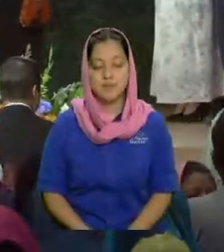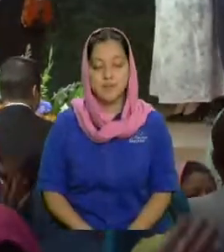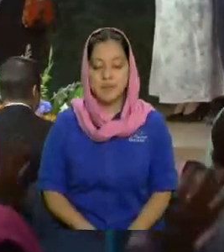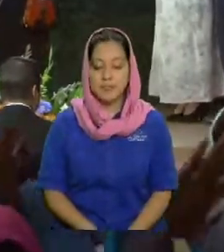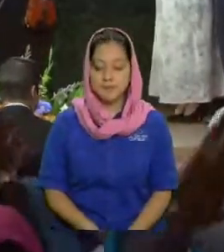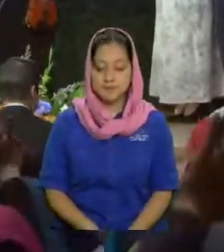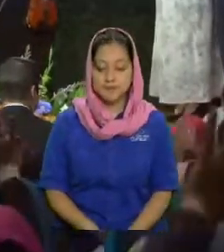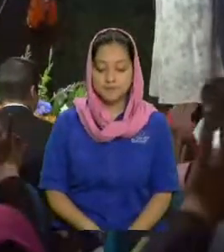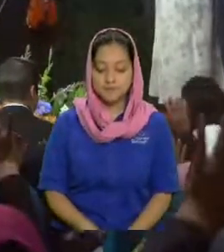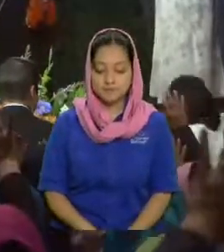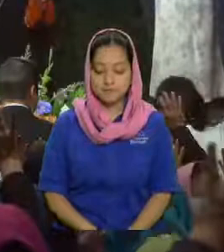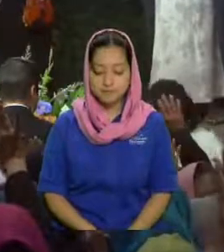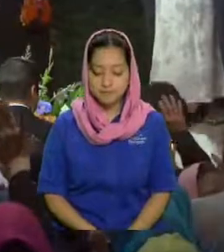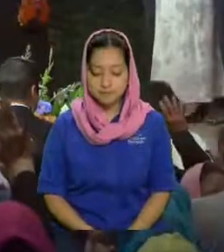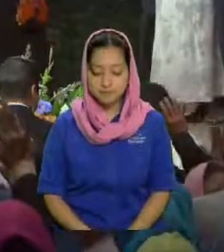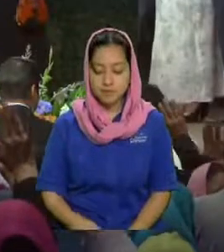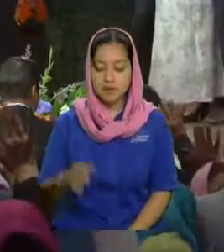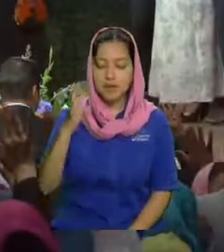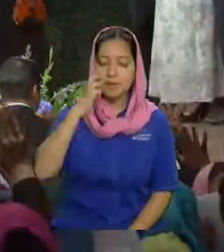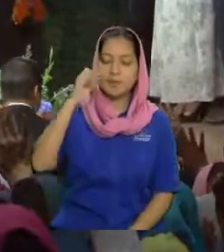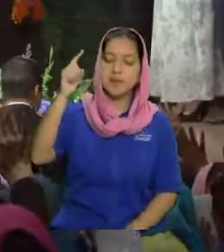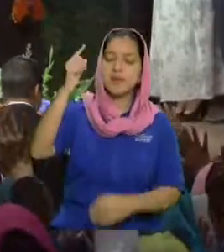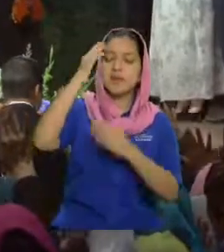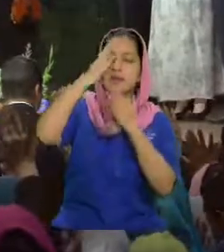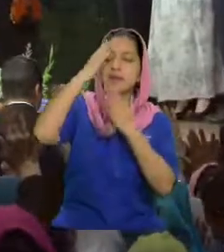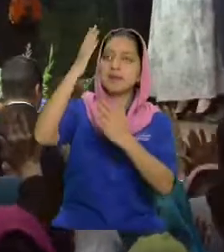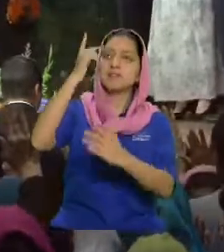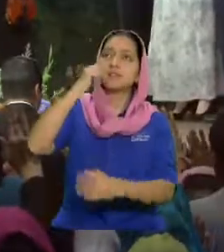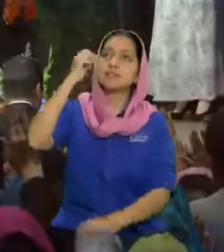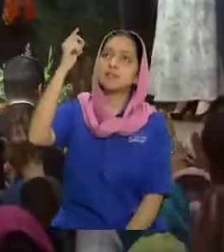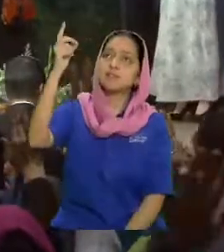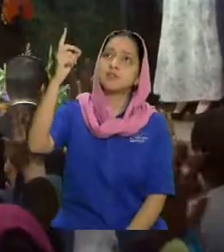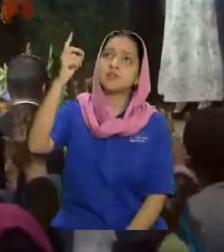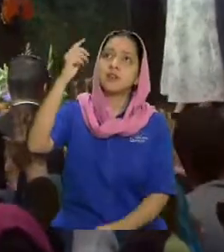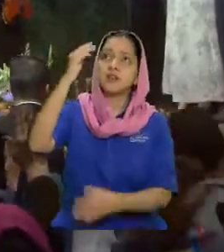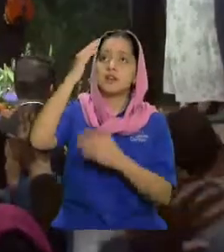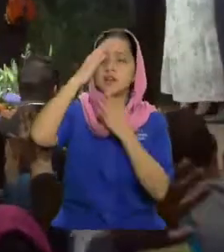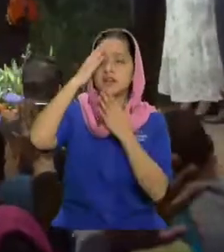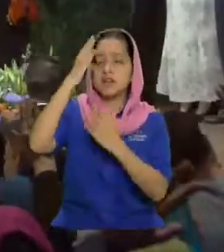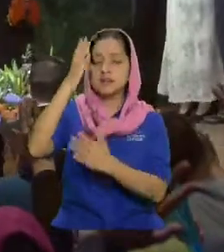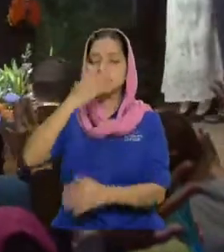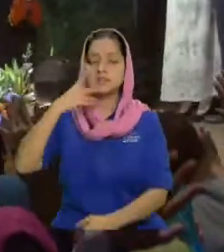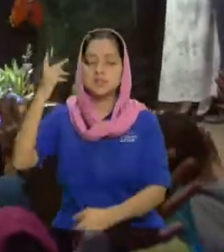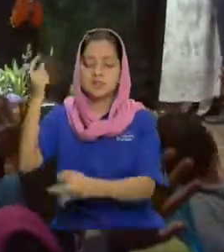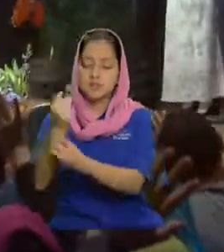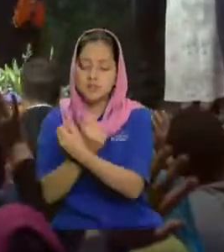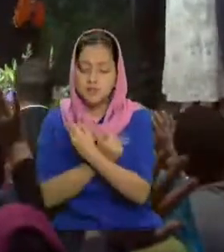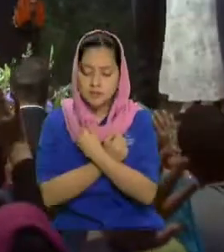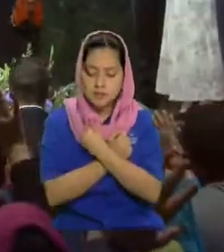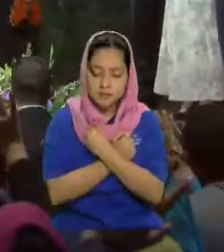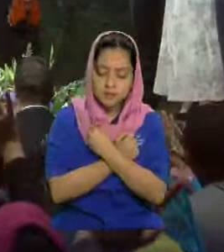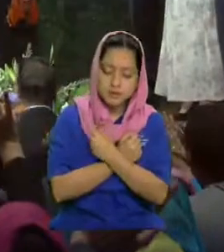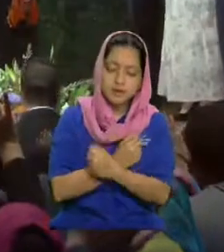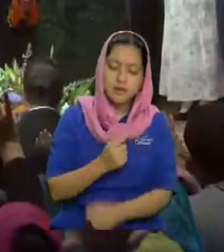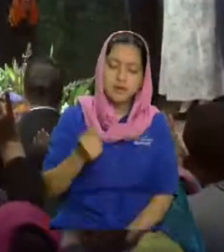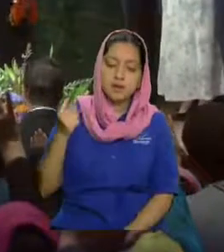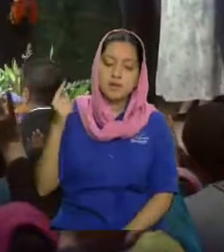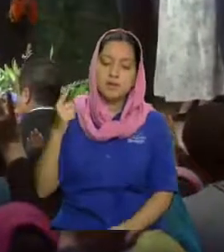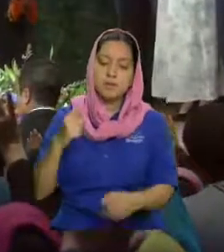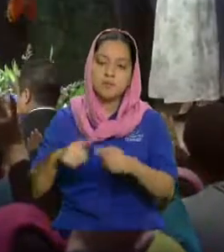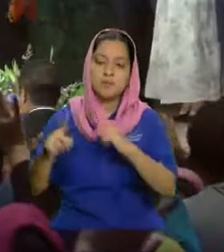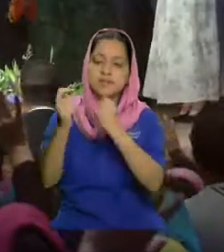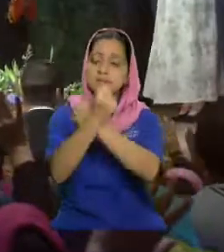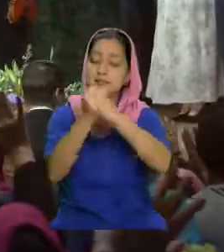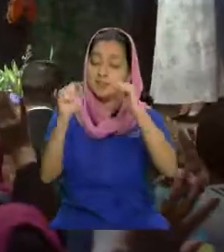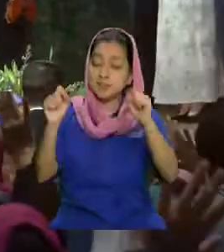extienda sus manos y empiece a bendecirlos padre gracias si mientras estamos esperando y orando viene alguien más hágalo con libertad ya